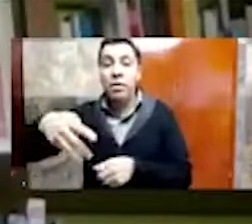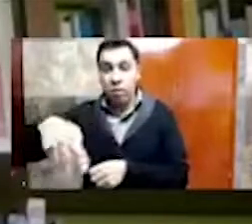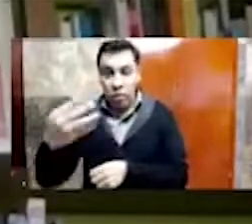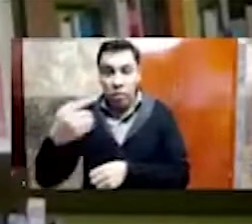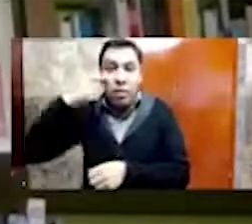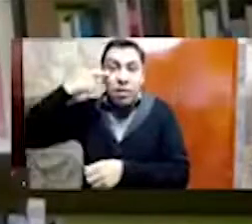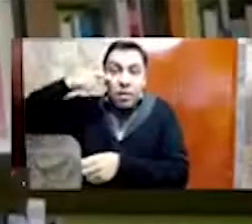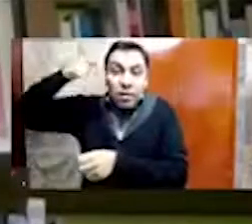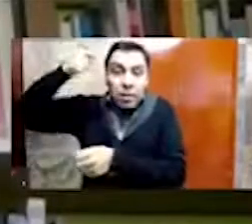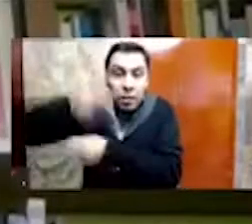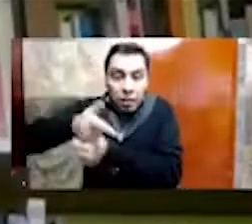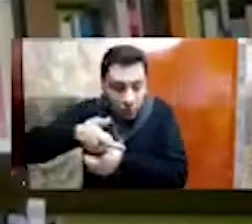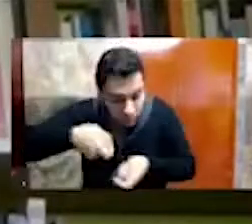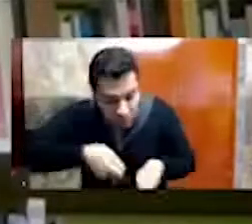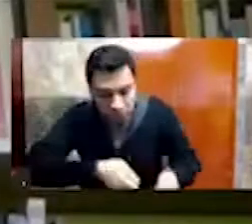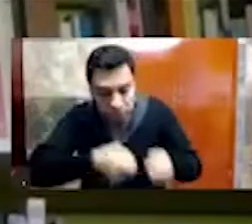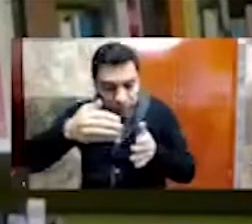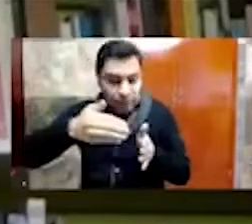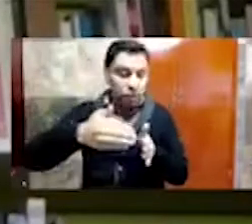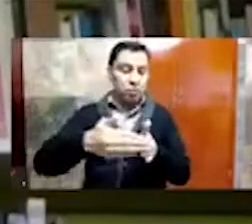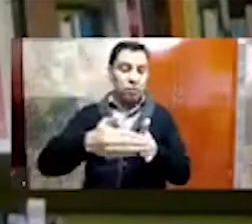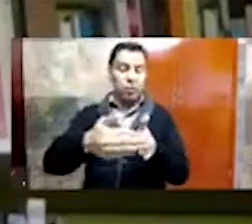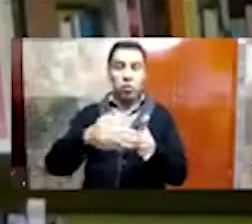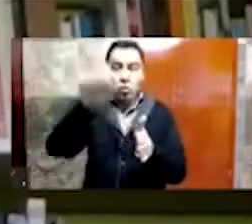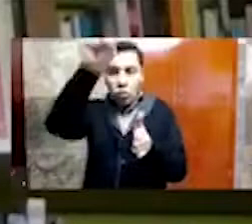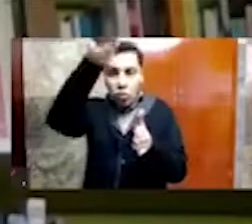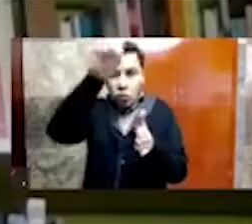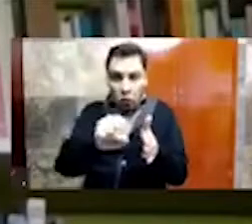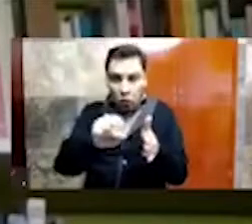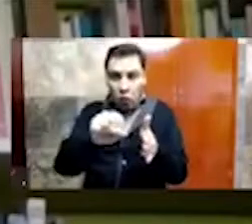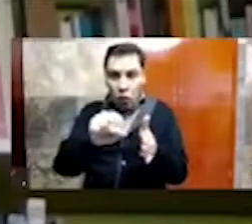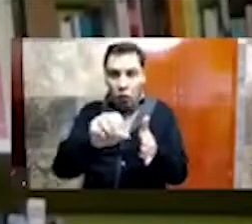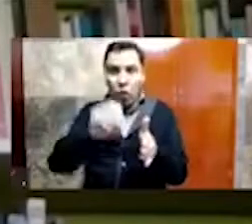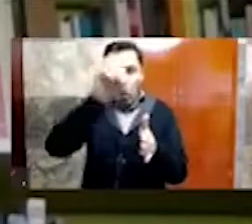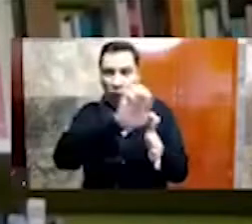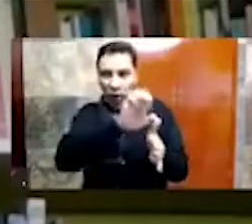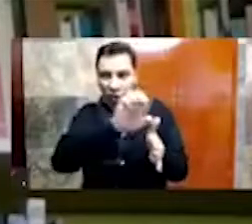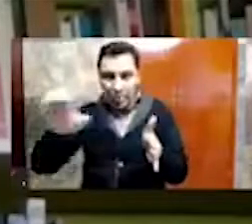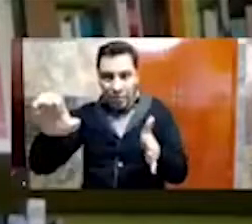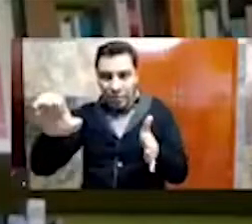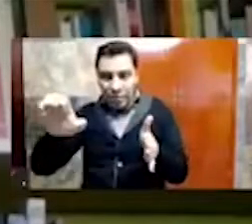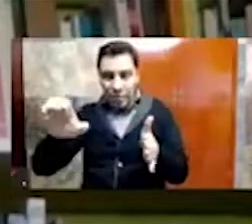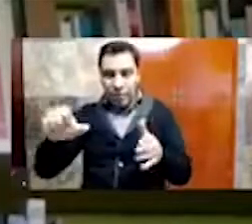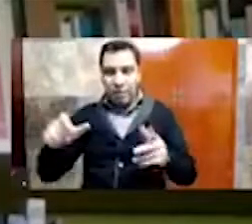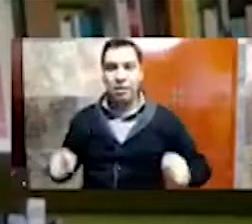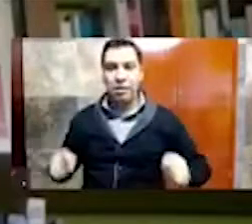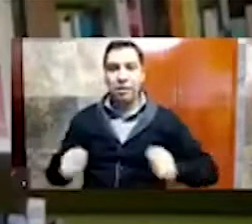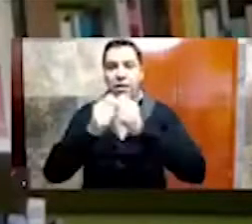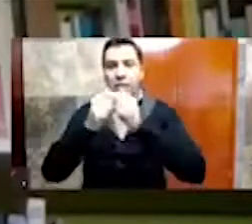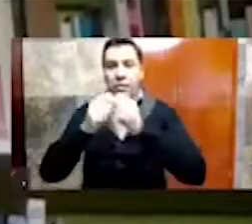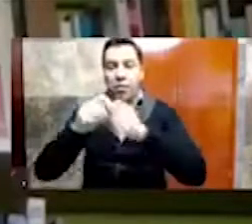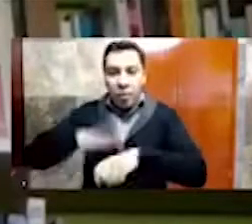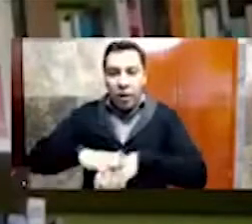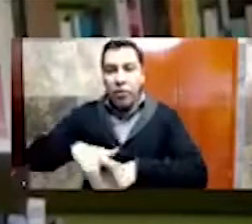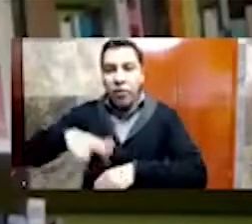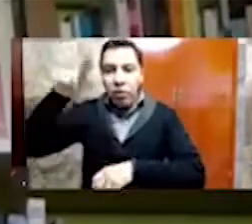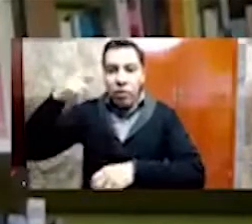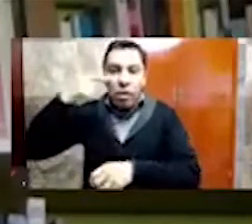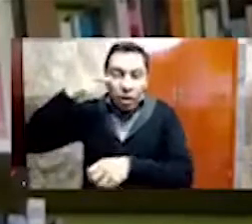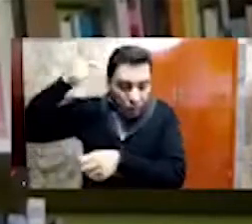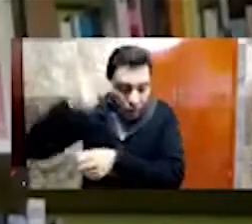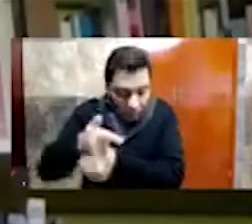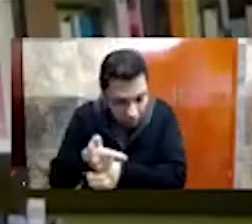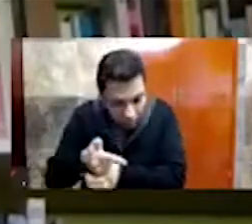el, la esquina suroeste del Templo Mayor. Debemos a don Manuel Gamio, el hallazgo del Templo